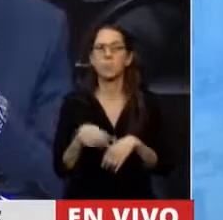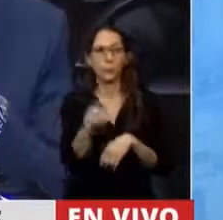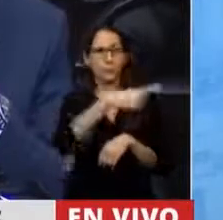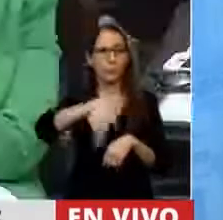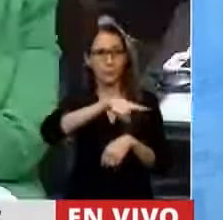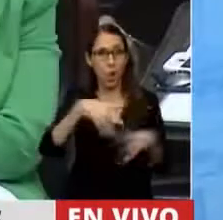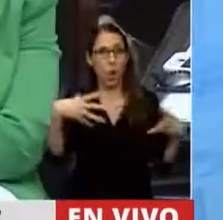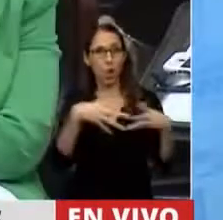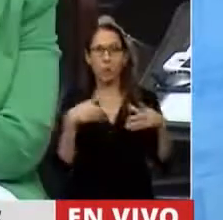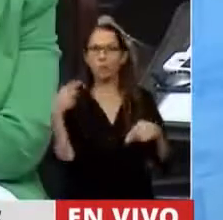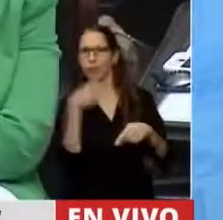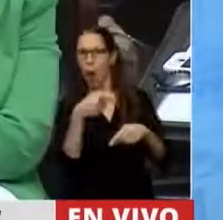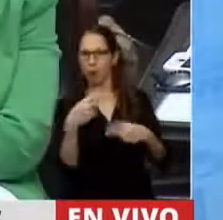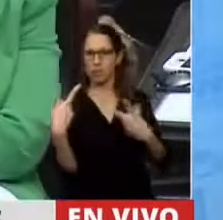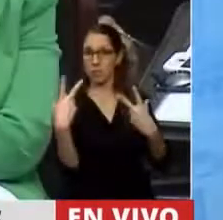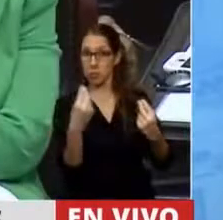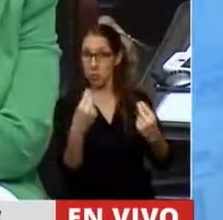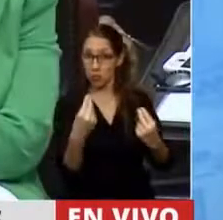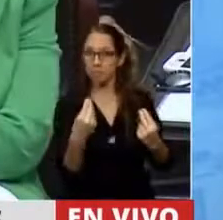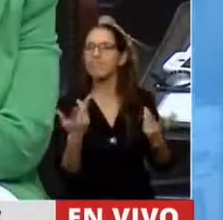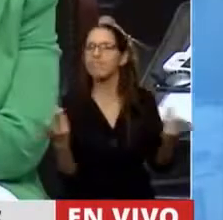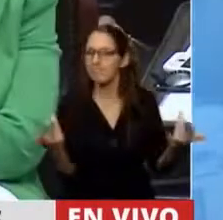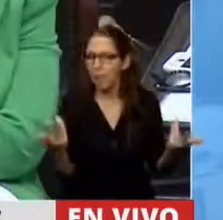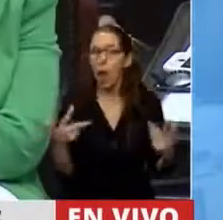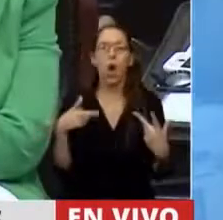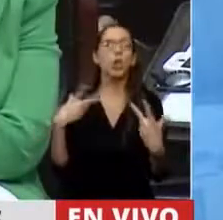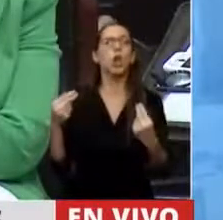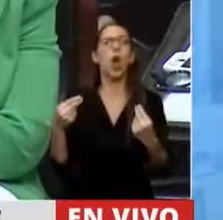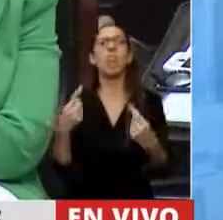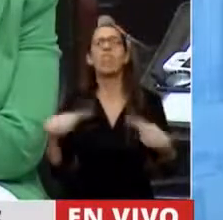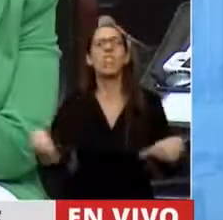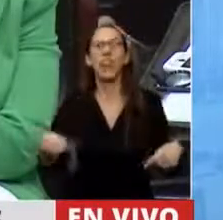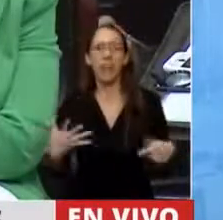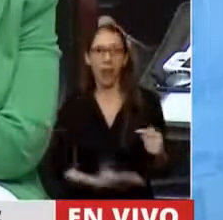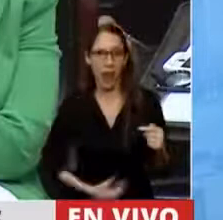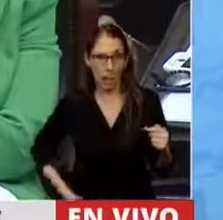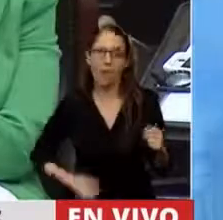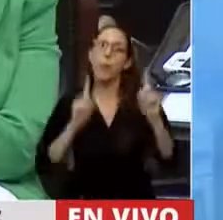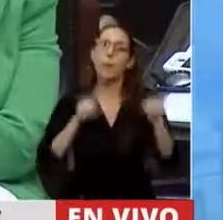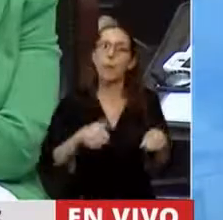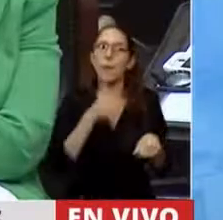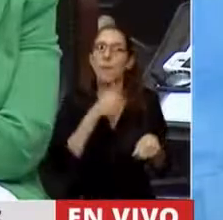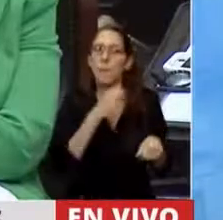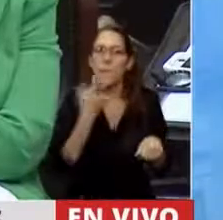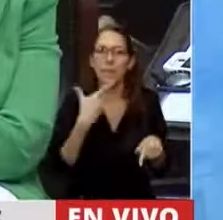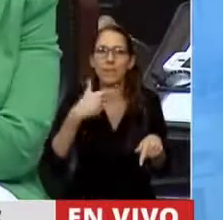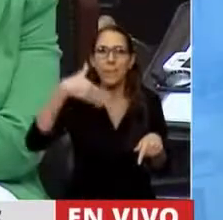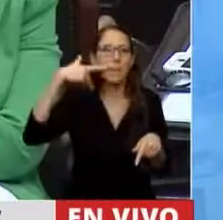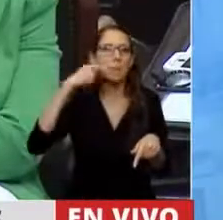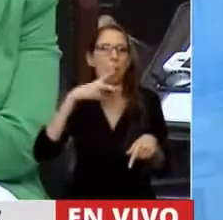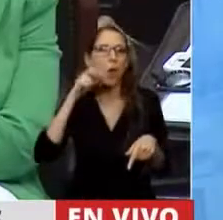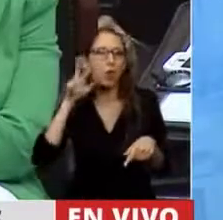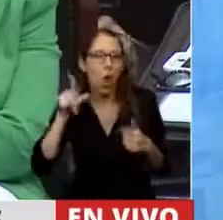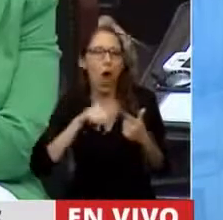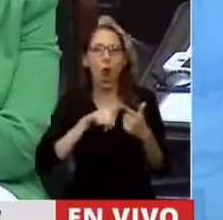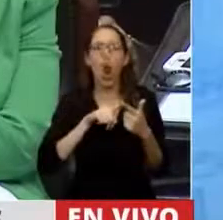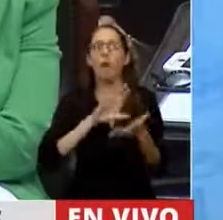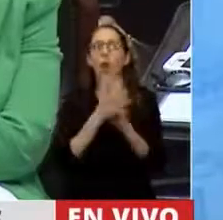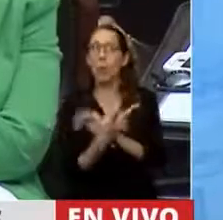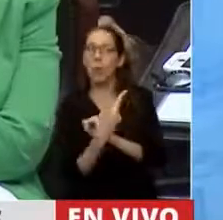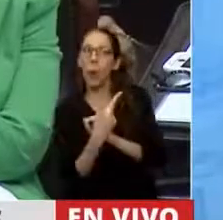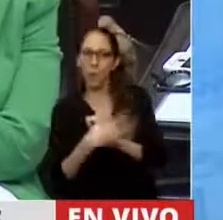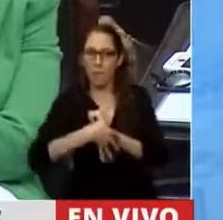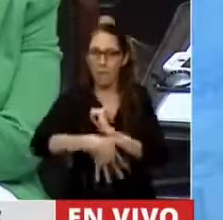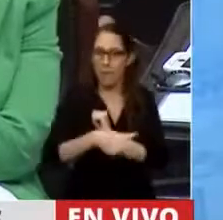oponen al aborto, sino también al uso del misoprostol, de los anticonceptivos